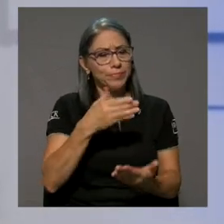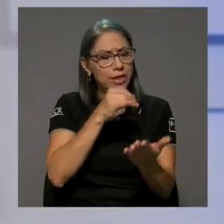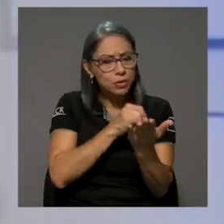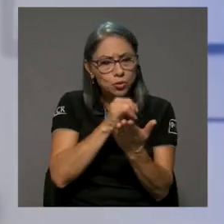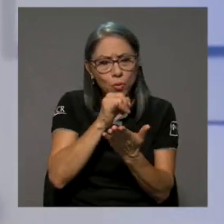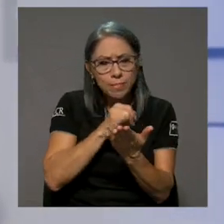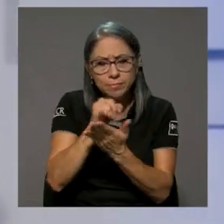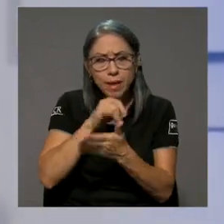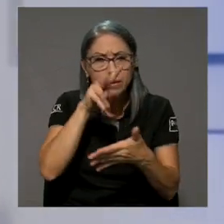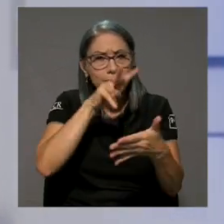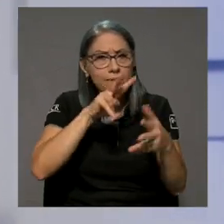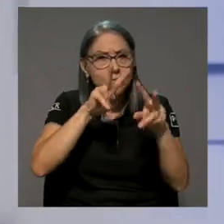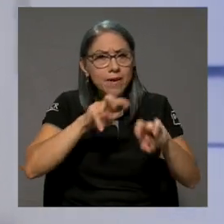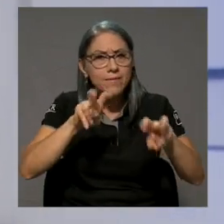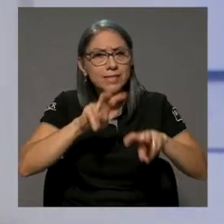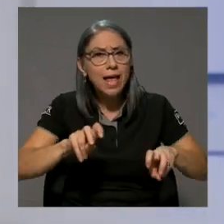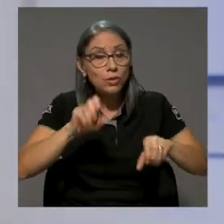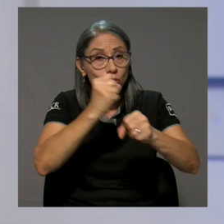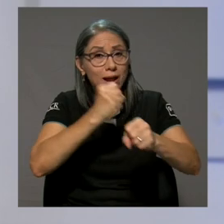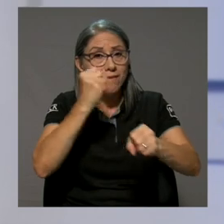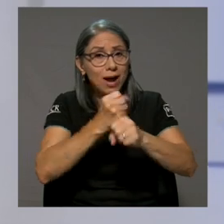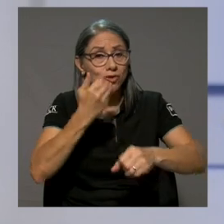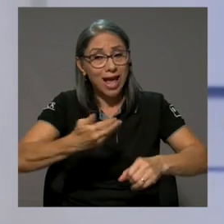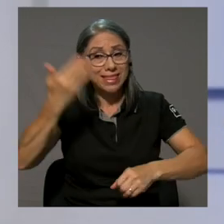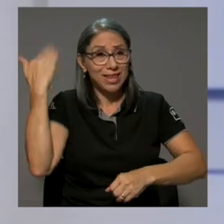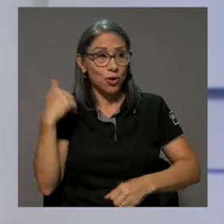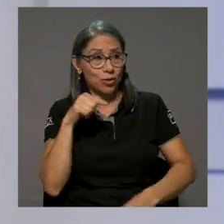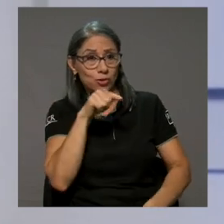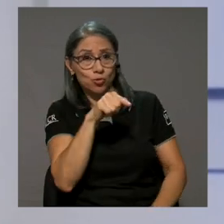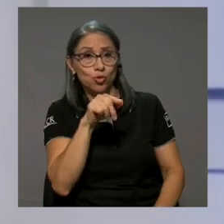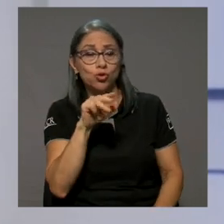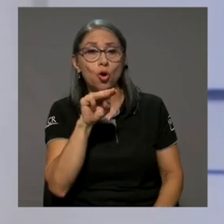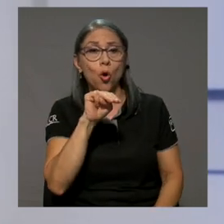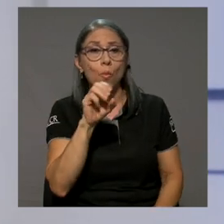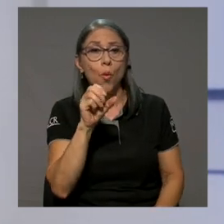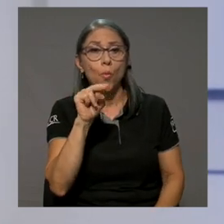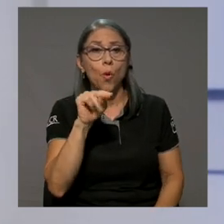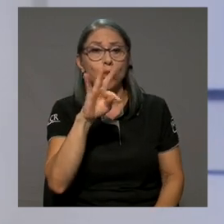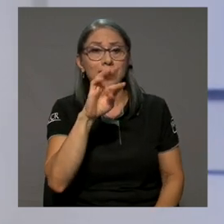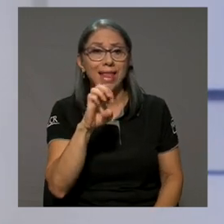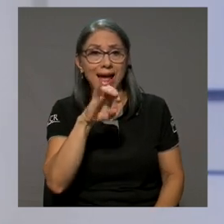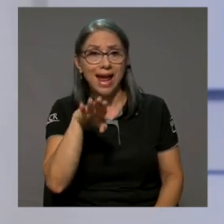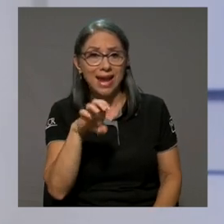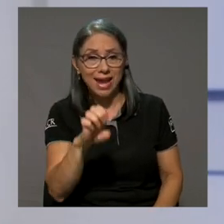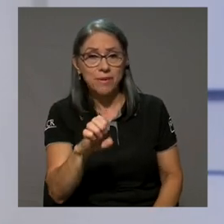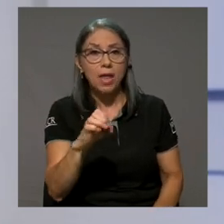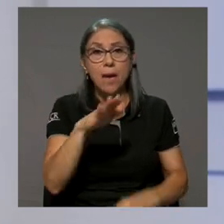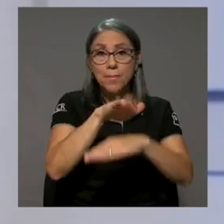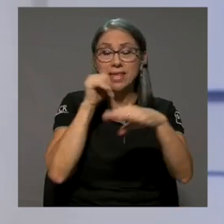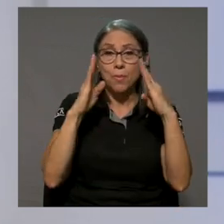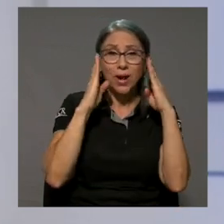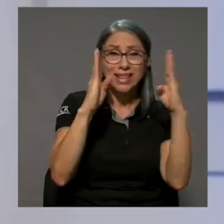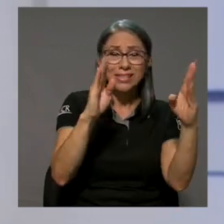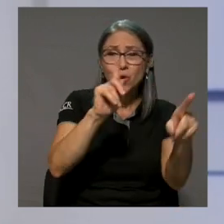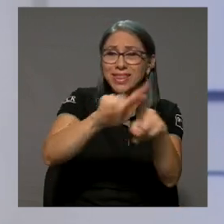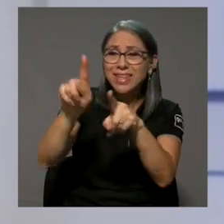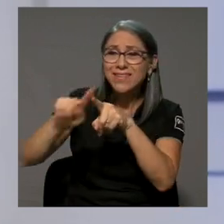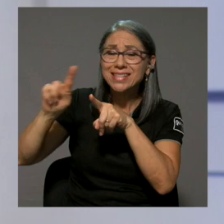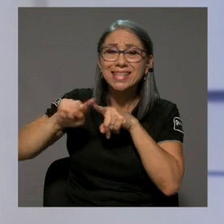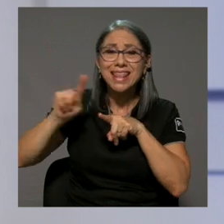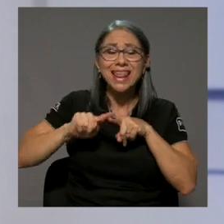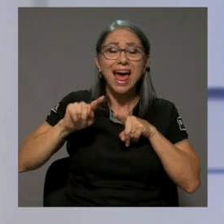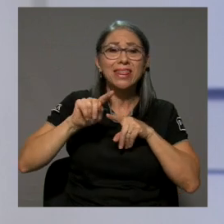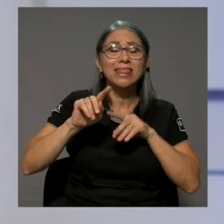estuve revisando varios de tus trabajos anteriores como montajista. Me llamó mucho la atención la diversidad de